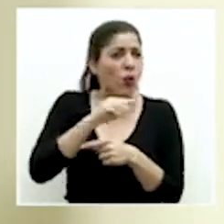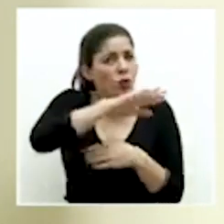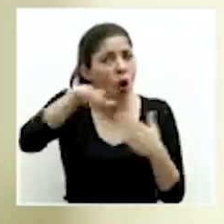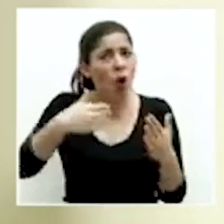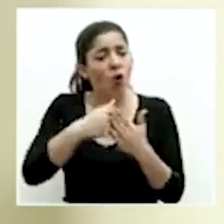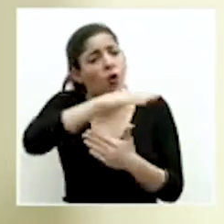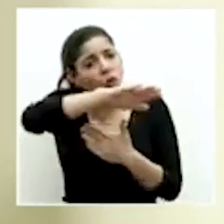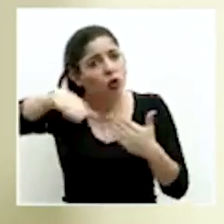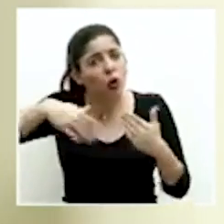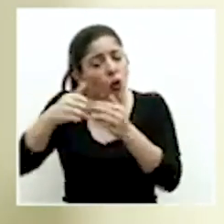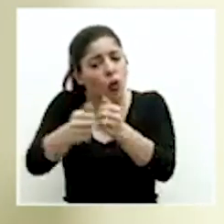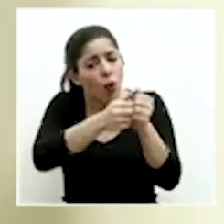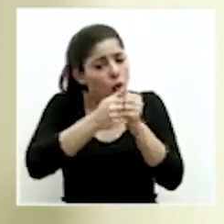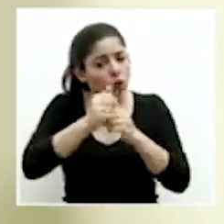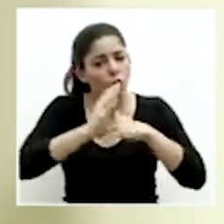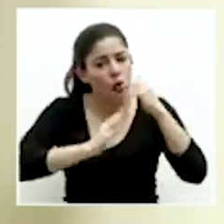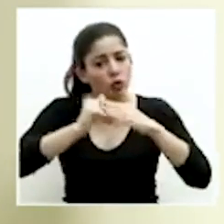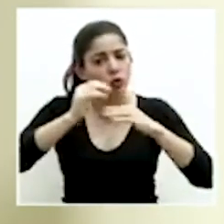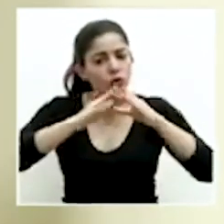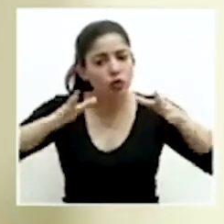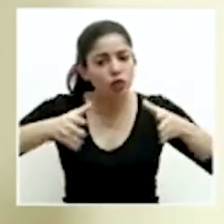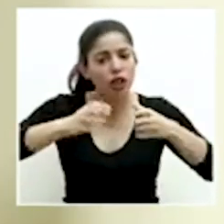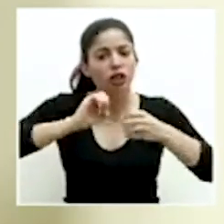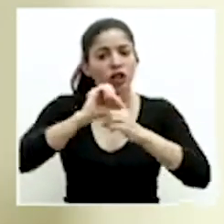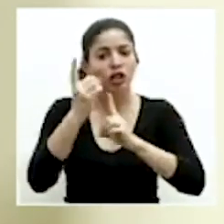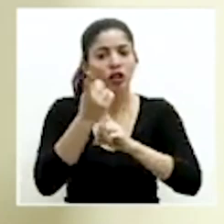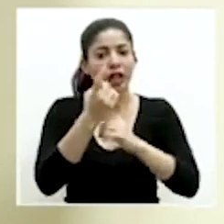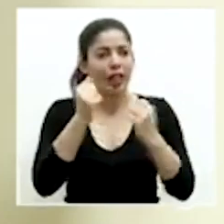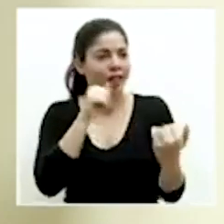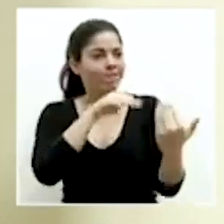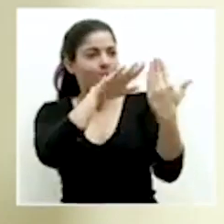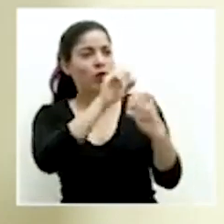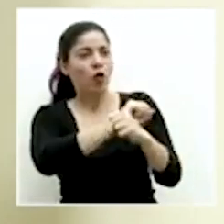estamos construyendo la sociedad costarricense en medio del COVID-19.